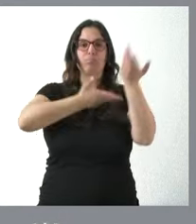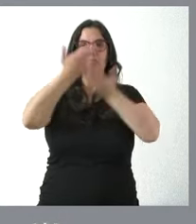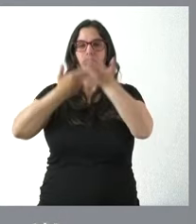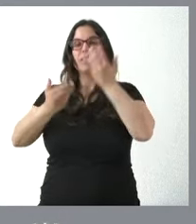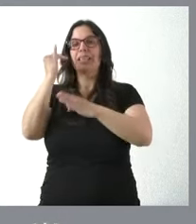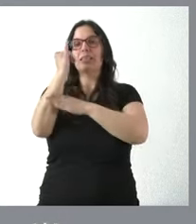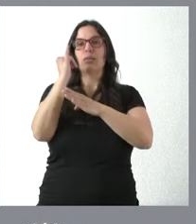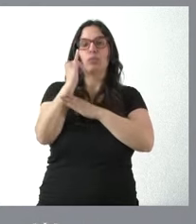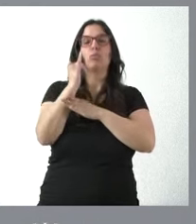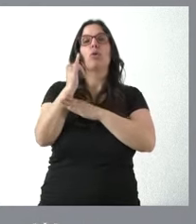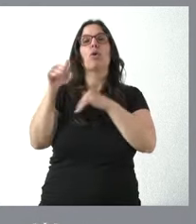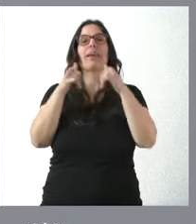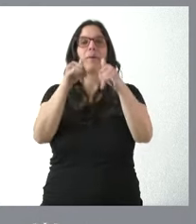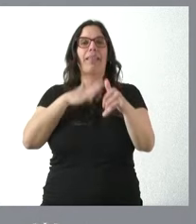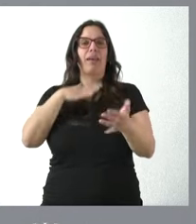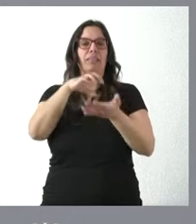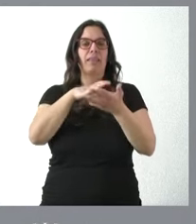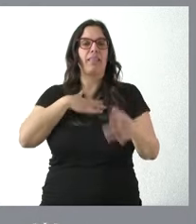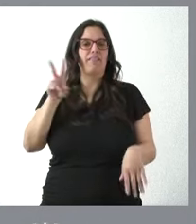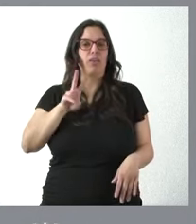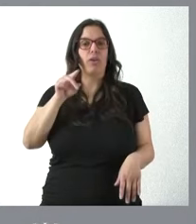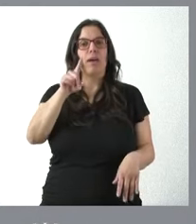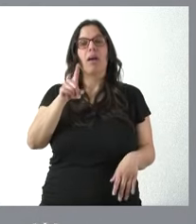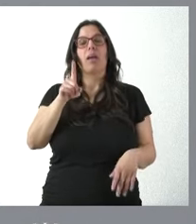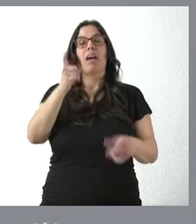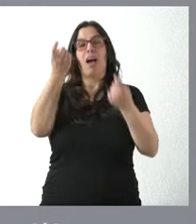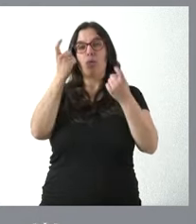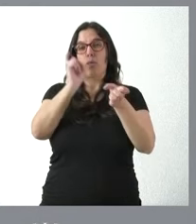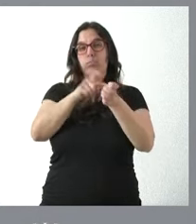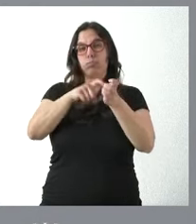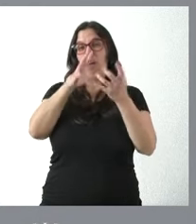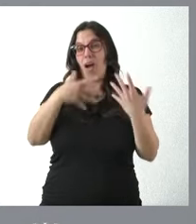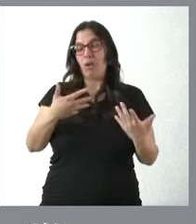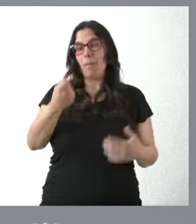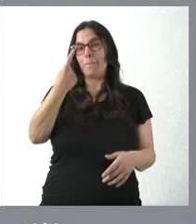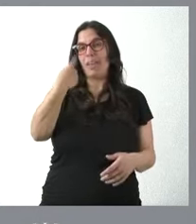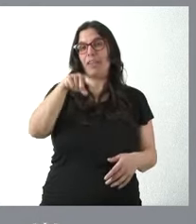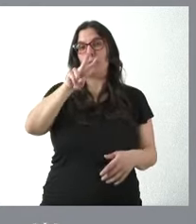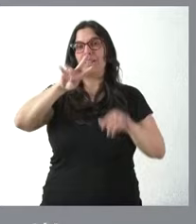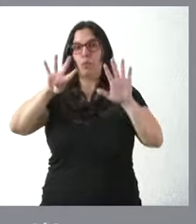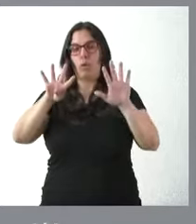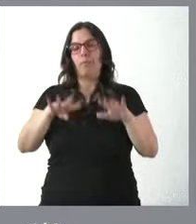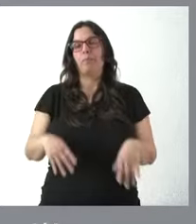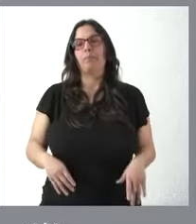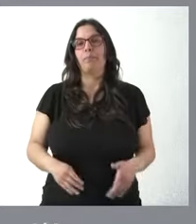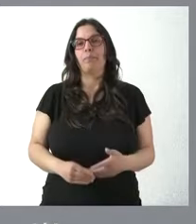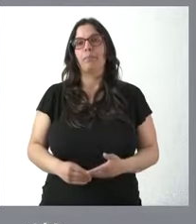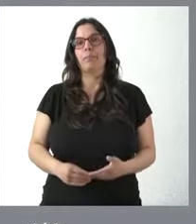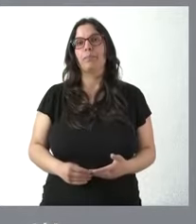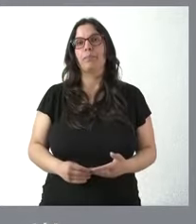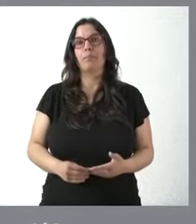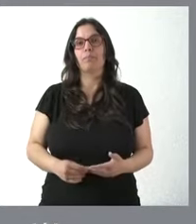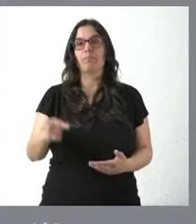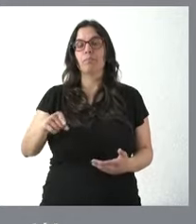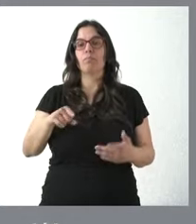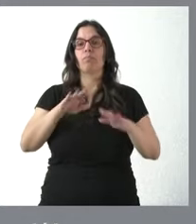Educación Secundaria Rivera de Castilla de Valladolid, en el que están escolarizados en este momento, en este curso, 1.129 alumnos. Con